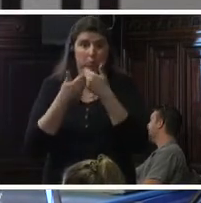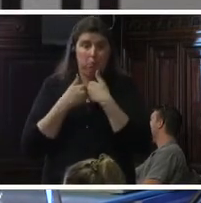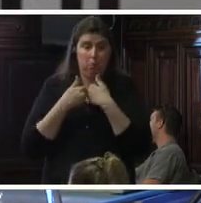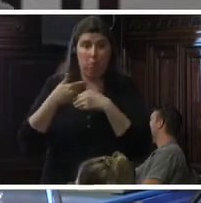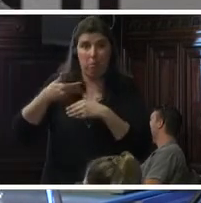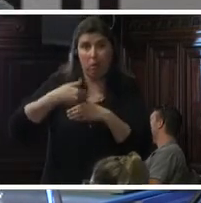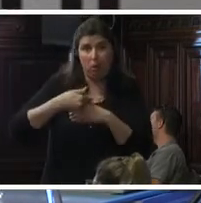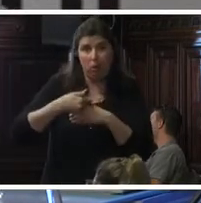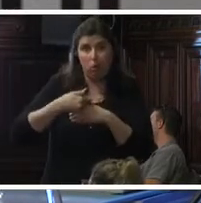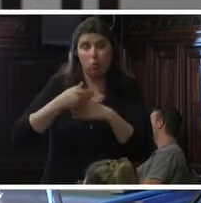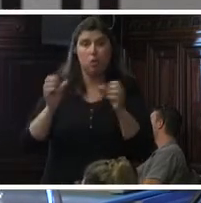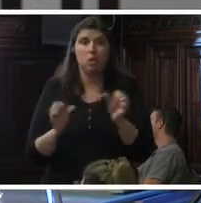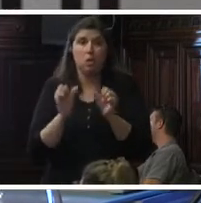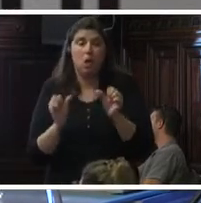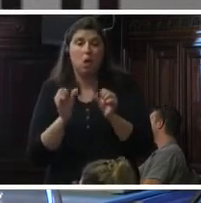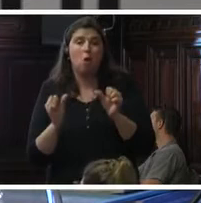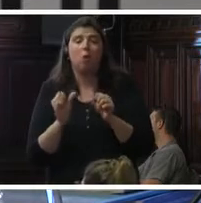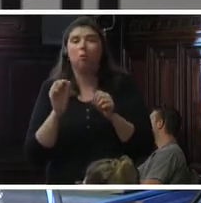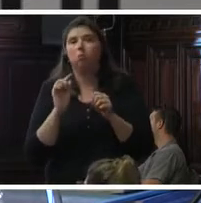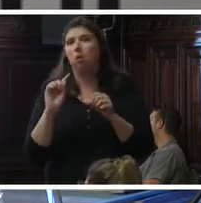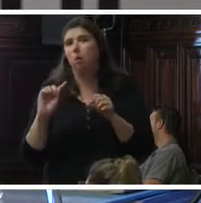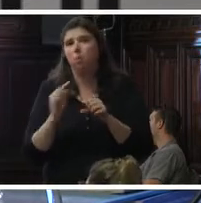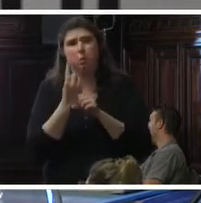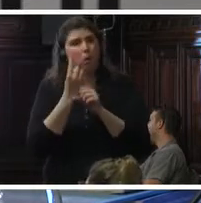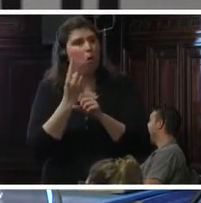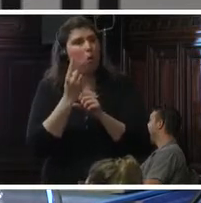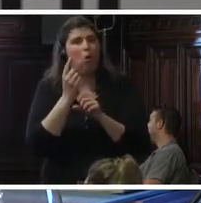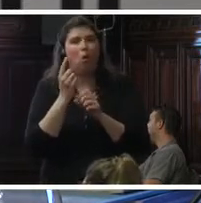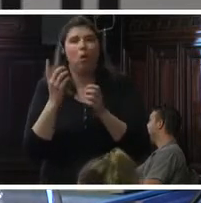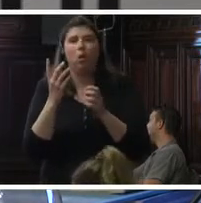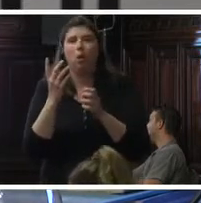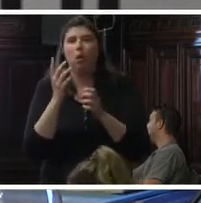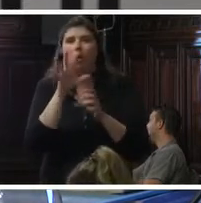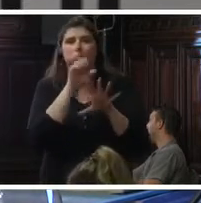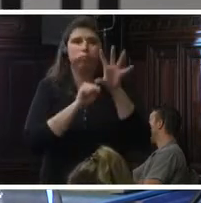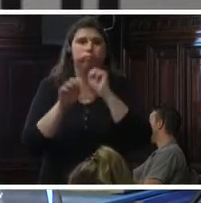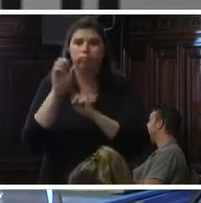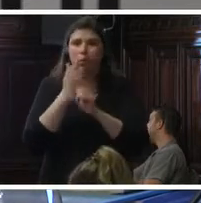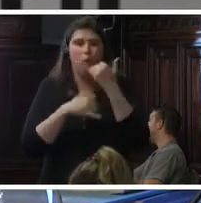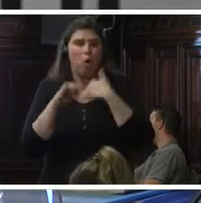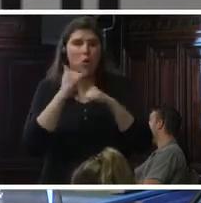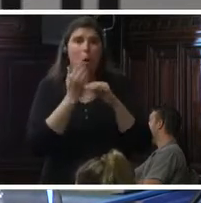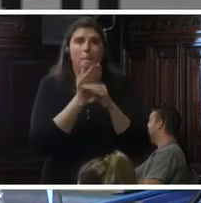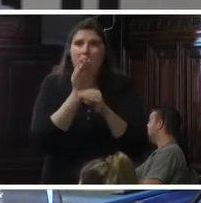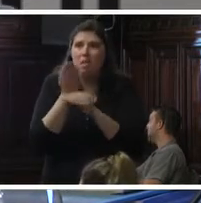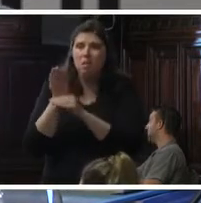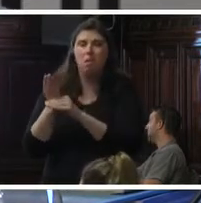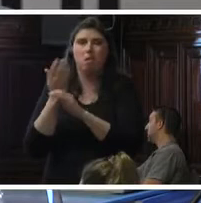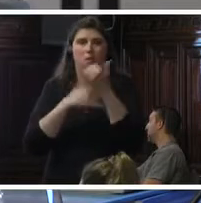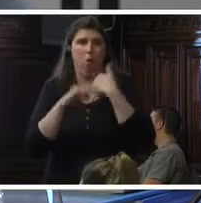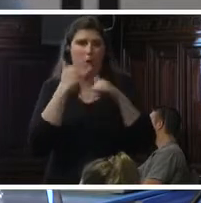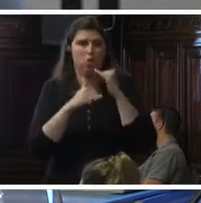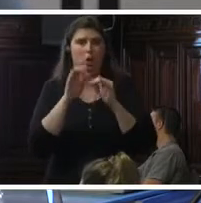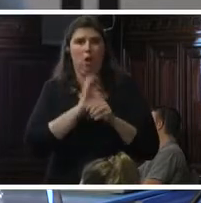una primera fórmula de recoger información, de pedir información a los estados para